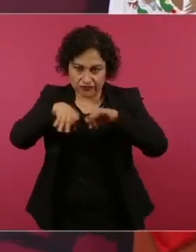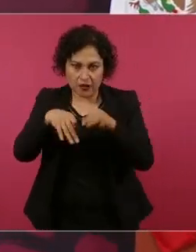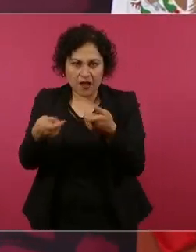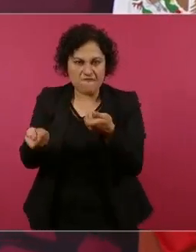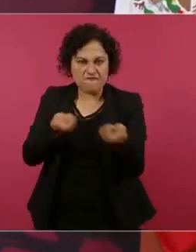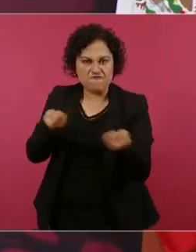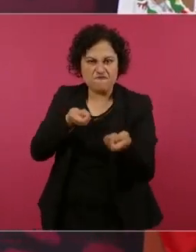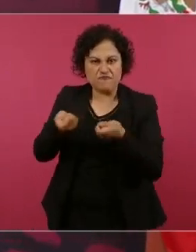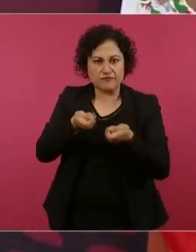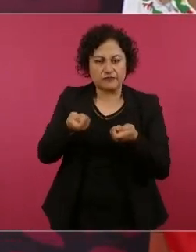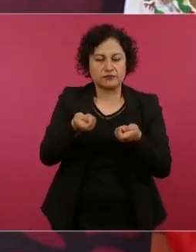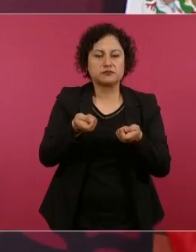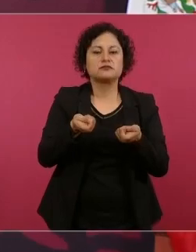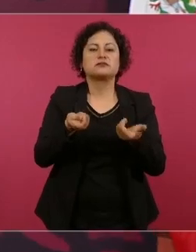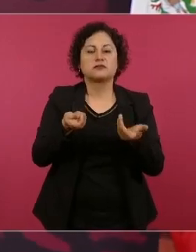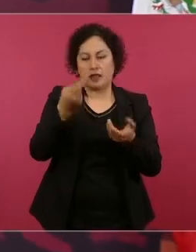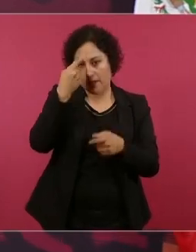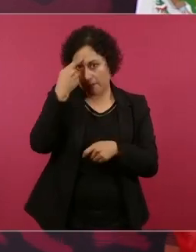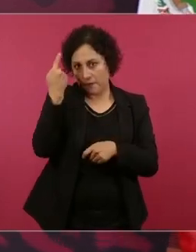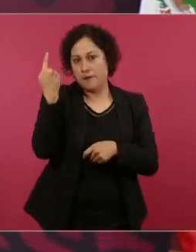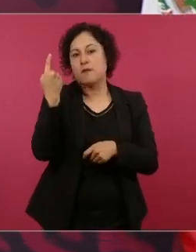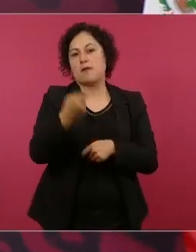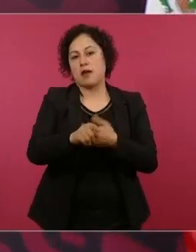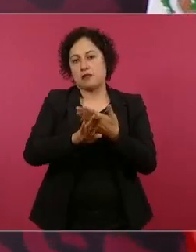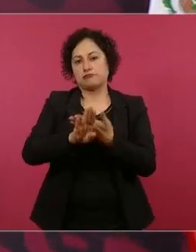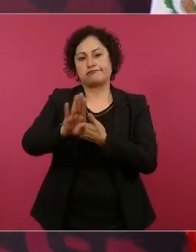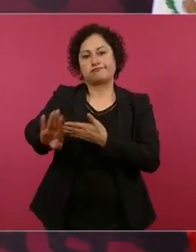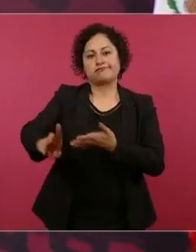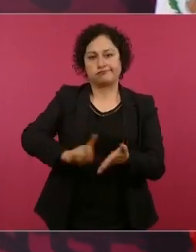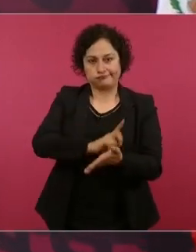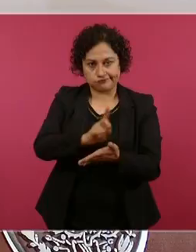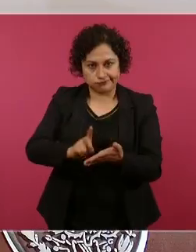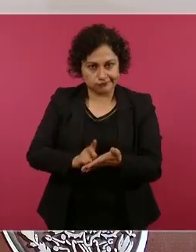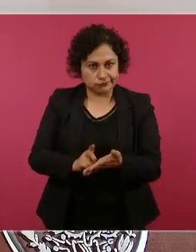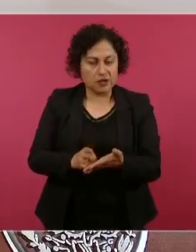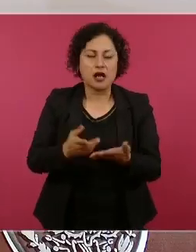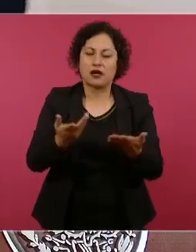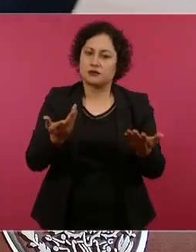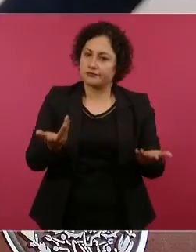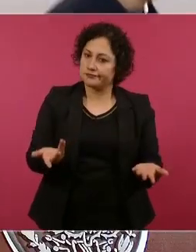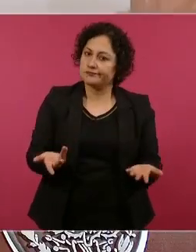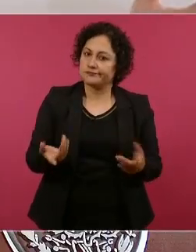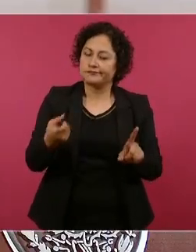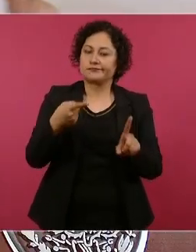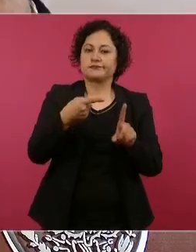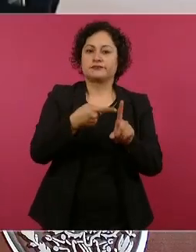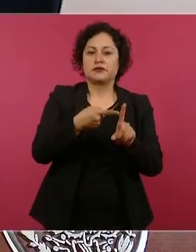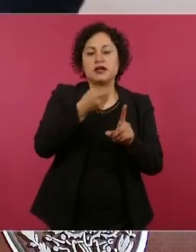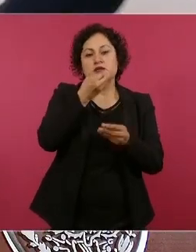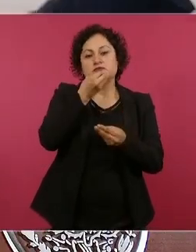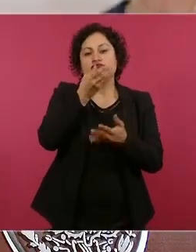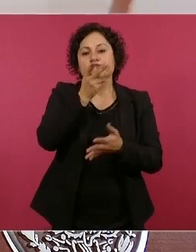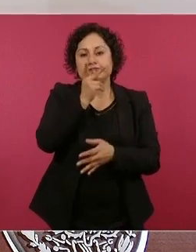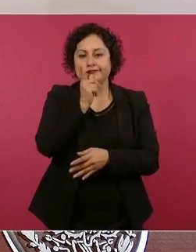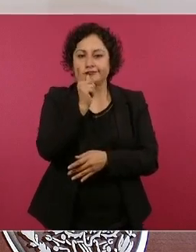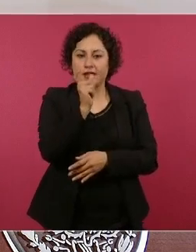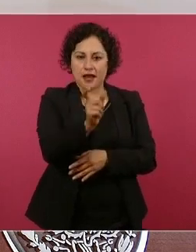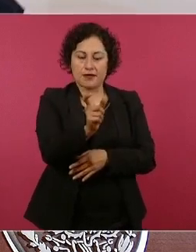de los precursores químicos, pues usó una palabra,